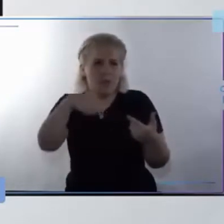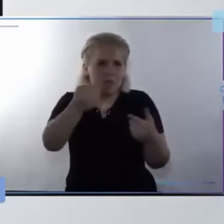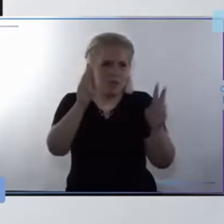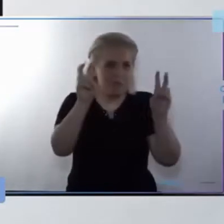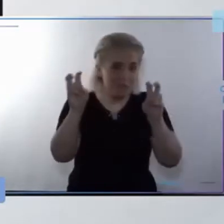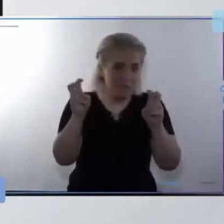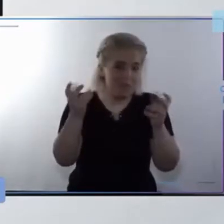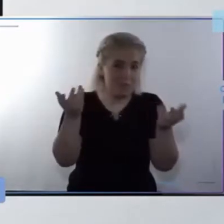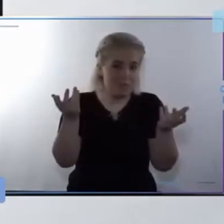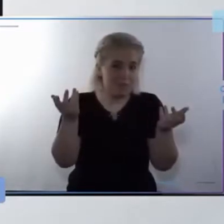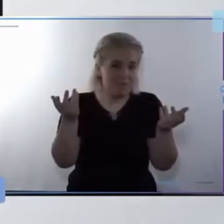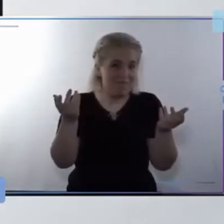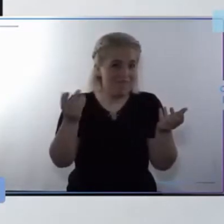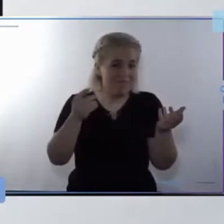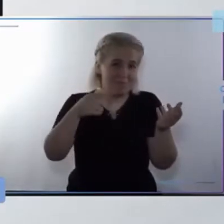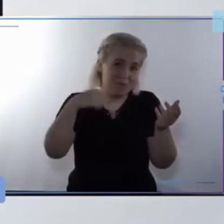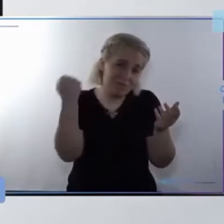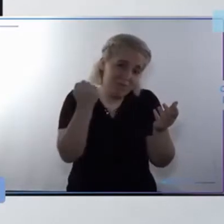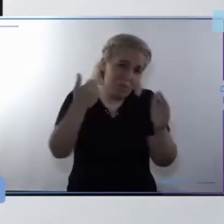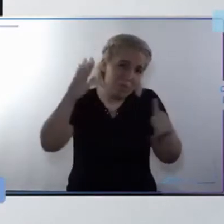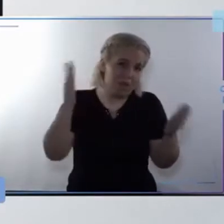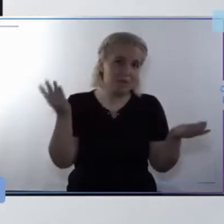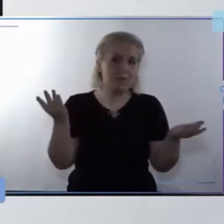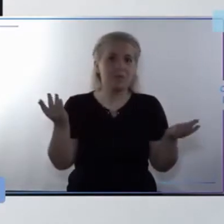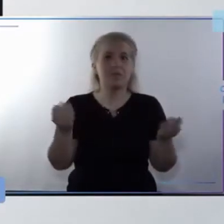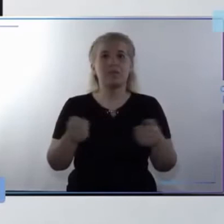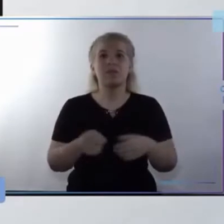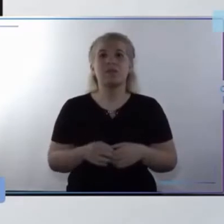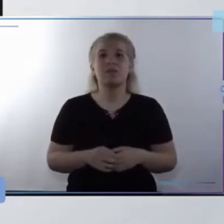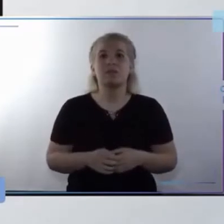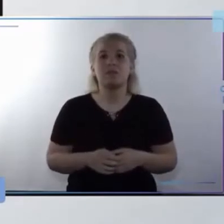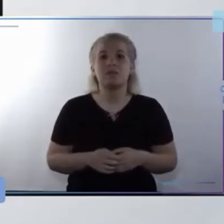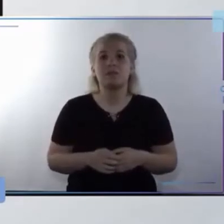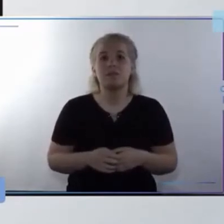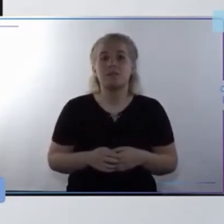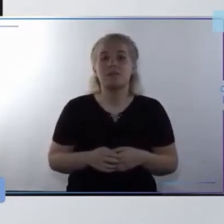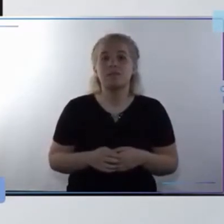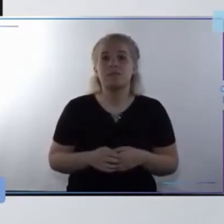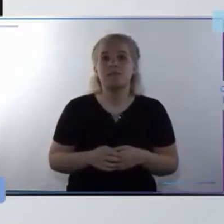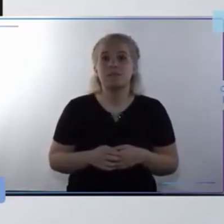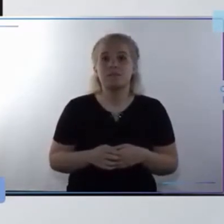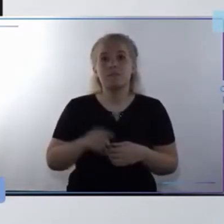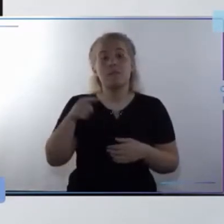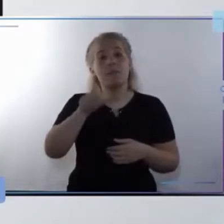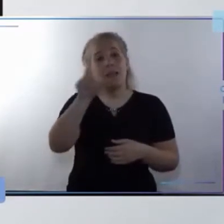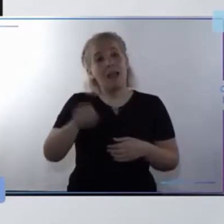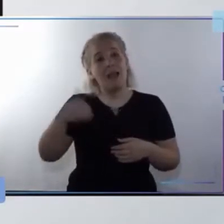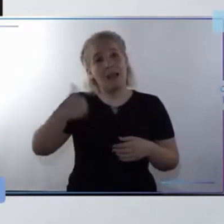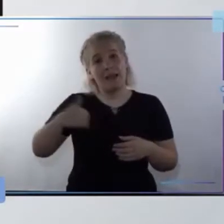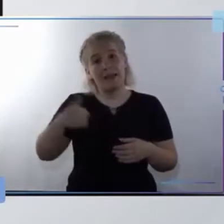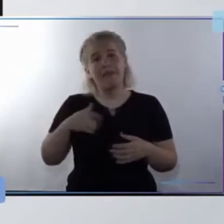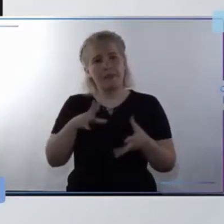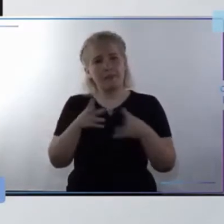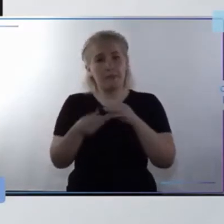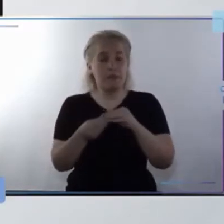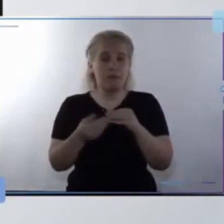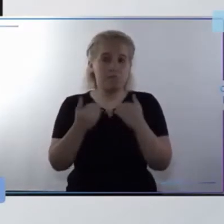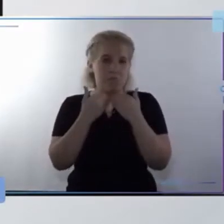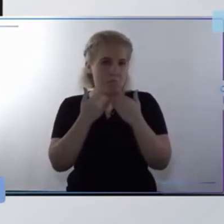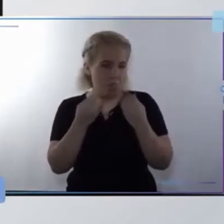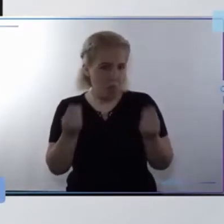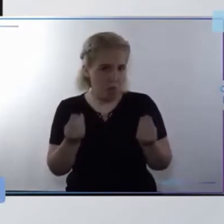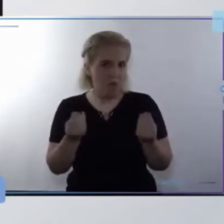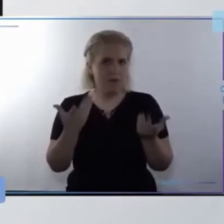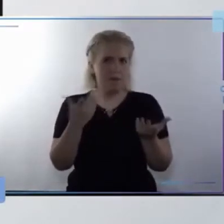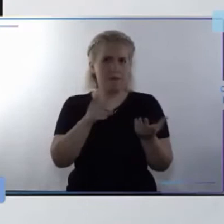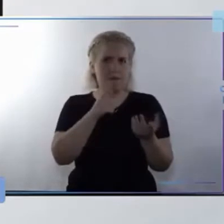que son muy importantes. en la adaptación que hace Argentina, no sabemos bien por qué, se perdió